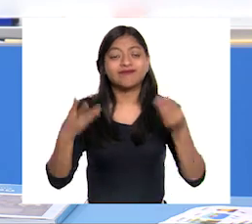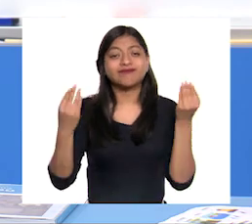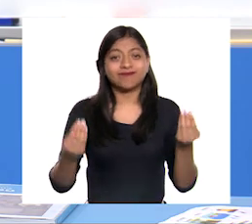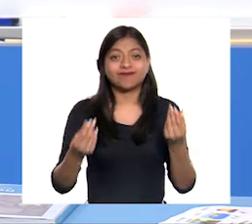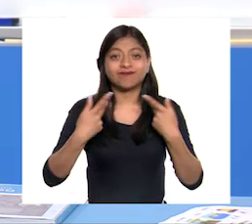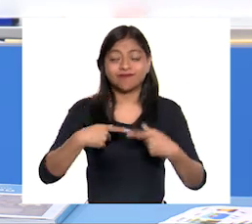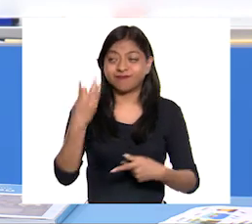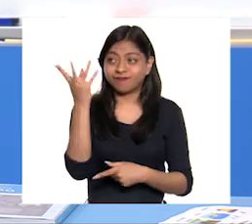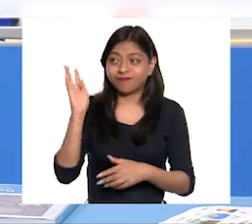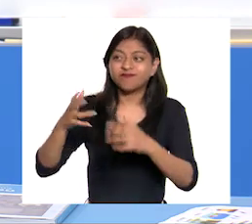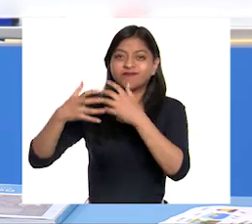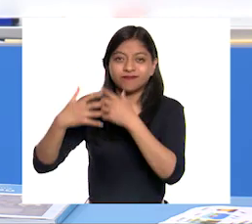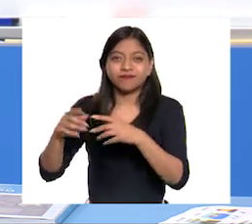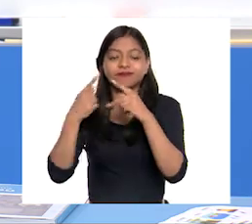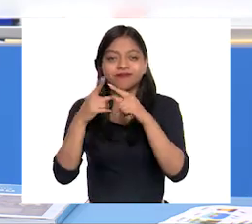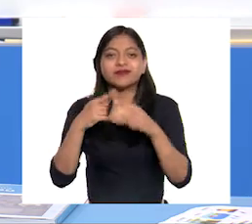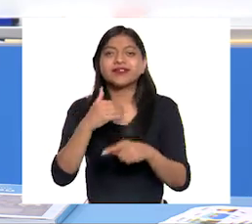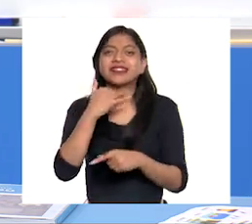¿Todas?